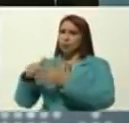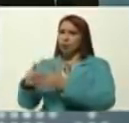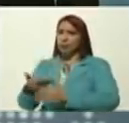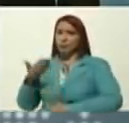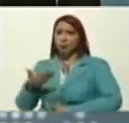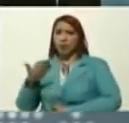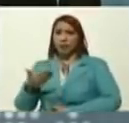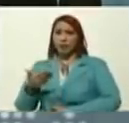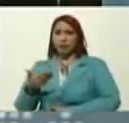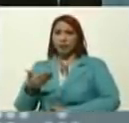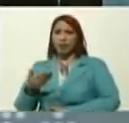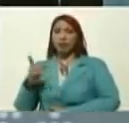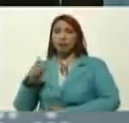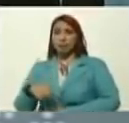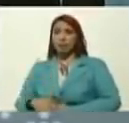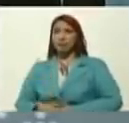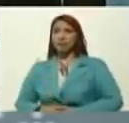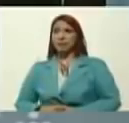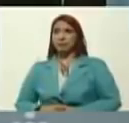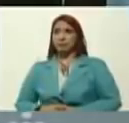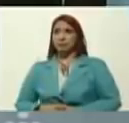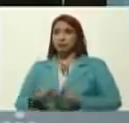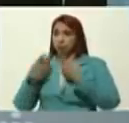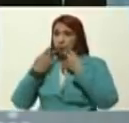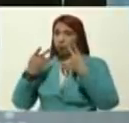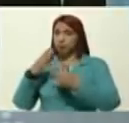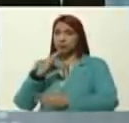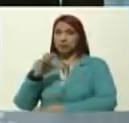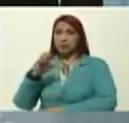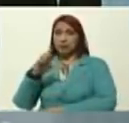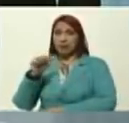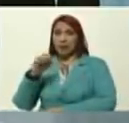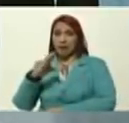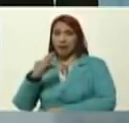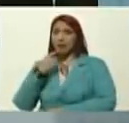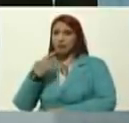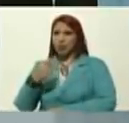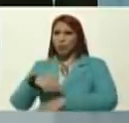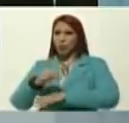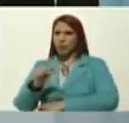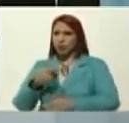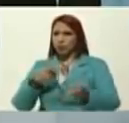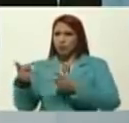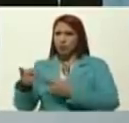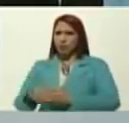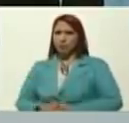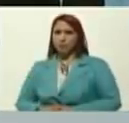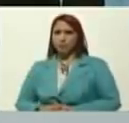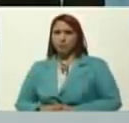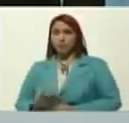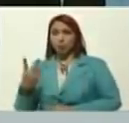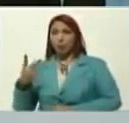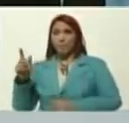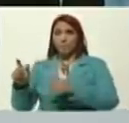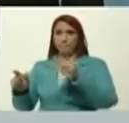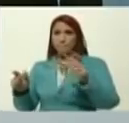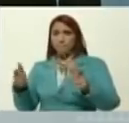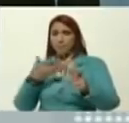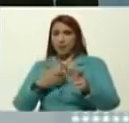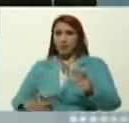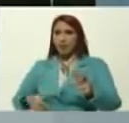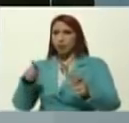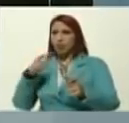muy importante, lo llevó además, a la CELAC, lo dijo allí, en el momento que invitaba, a estos dos presidentes, que usted nombra,